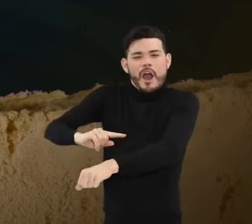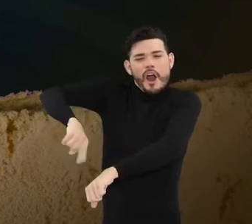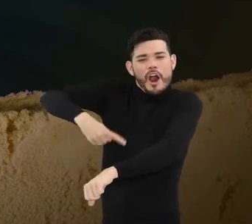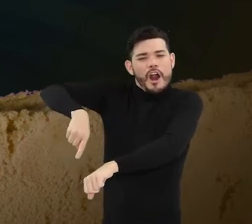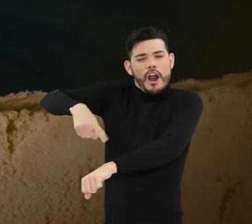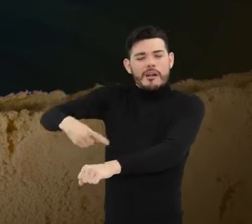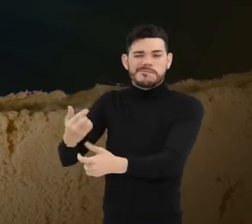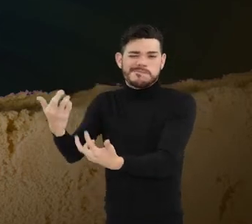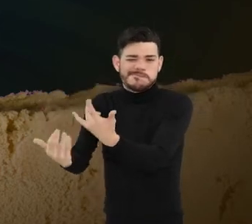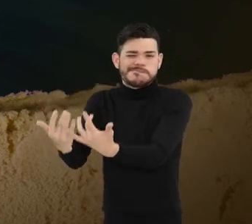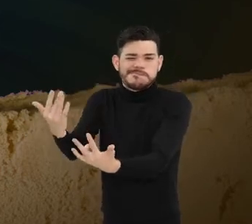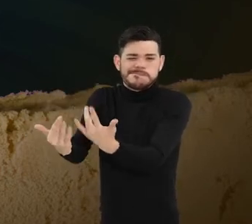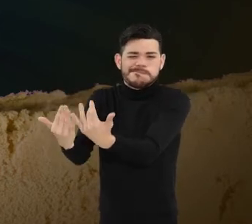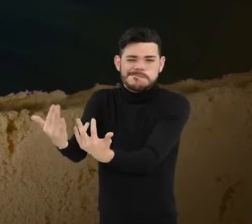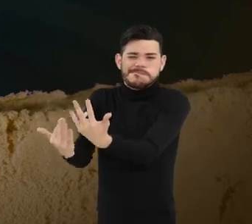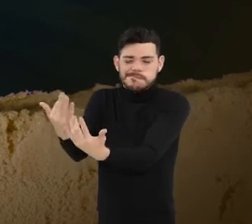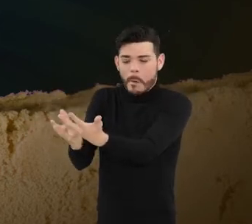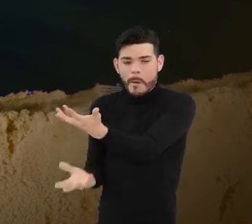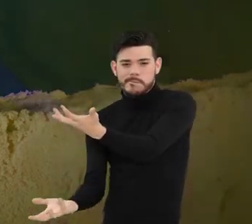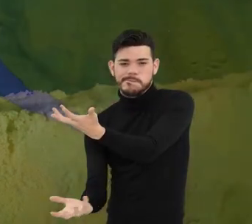se deja arder por varias horas.